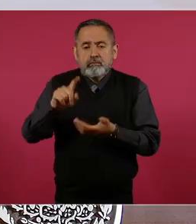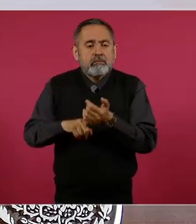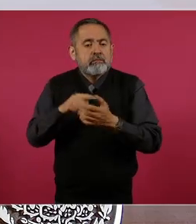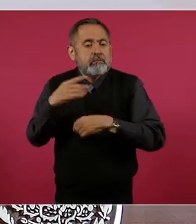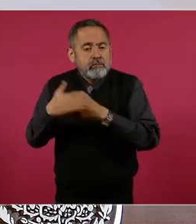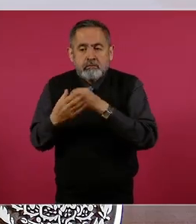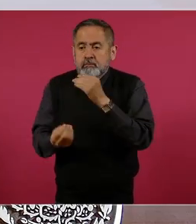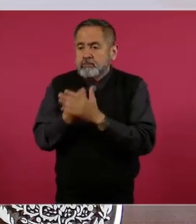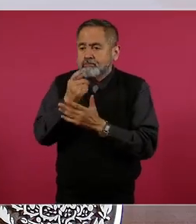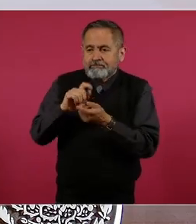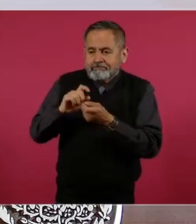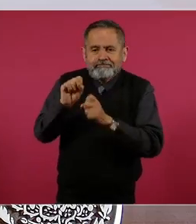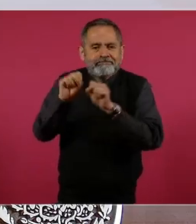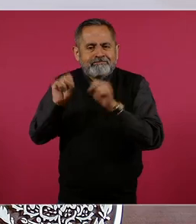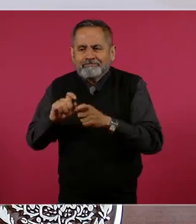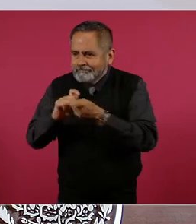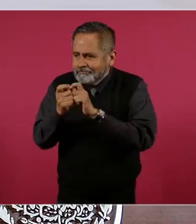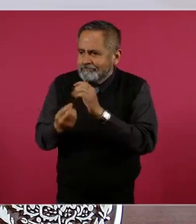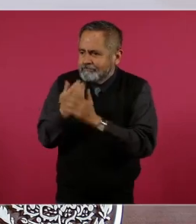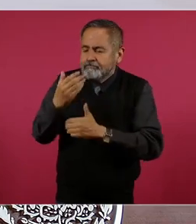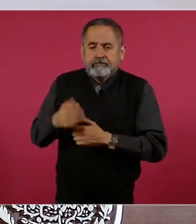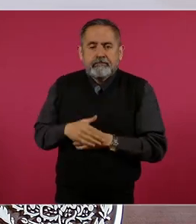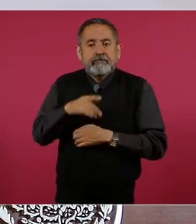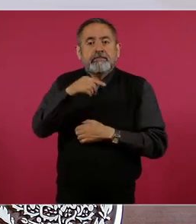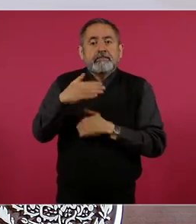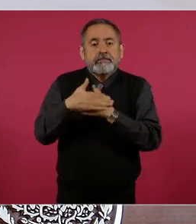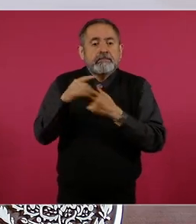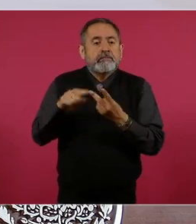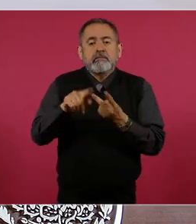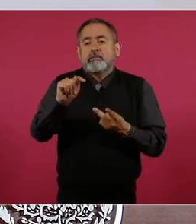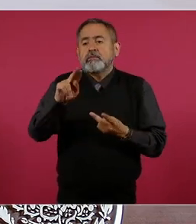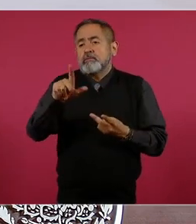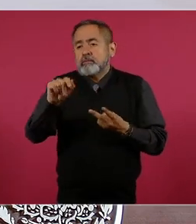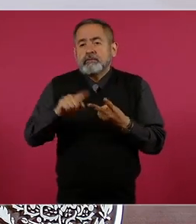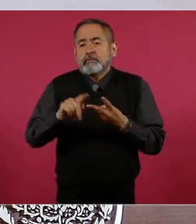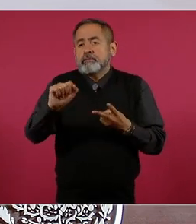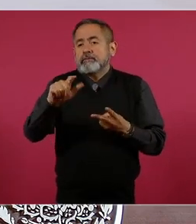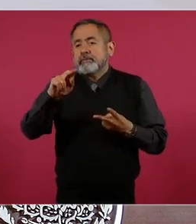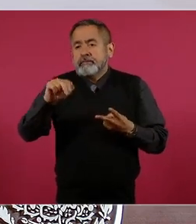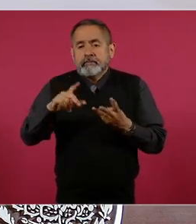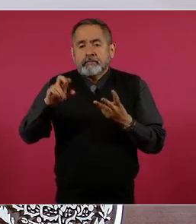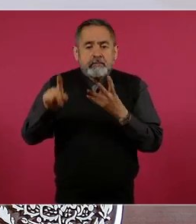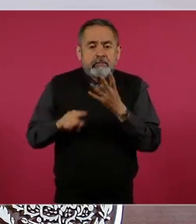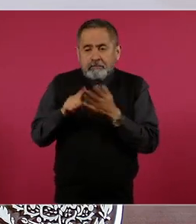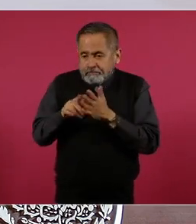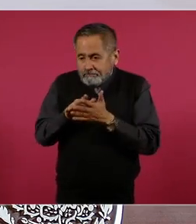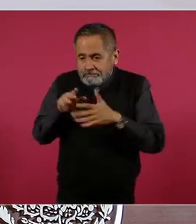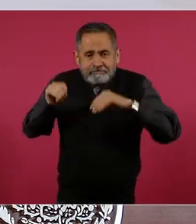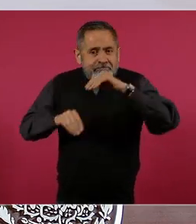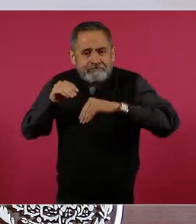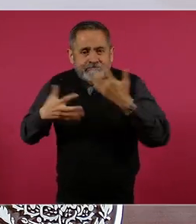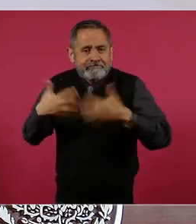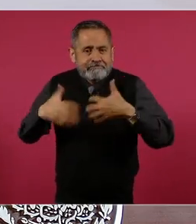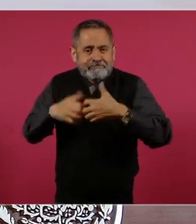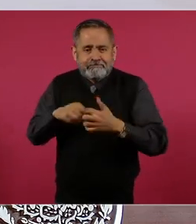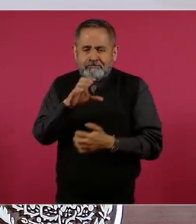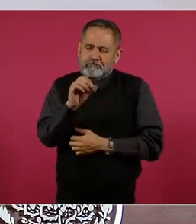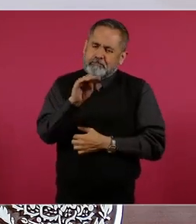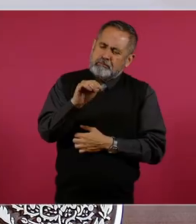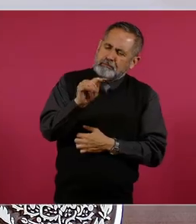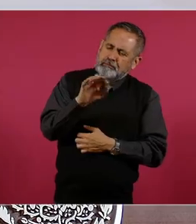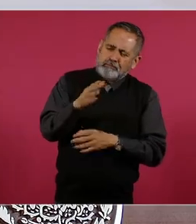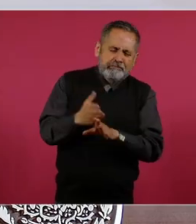Nacional de Refinación, se construyen coquizadoras en Tula y San Ina Cruz para ya no producir combustóleo y en ese sentido ser